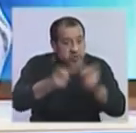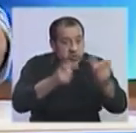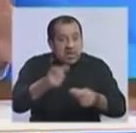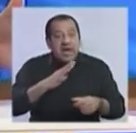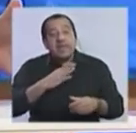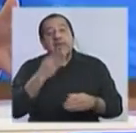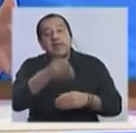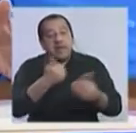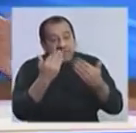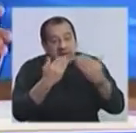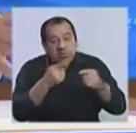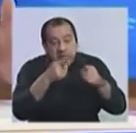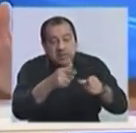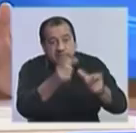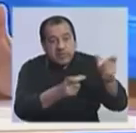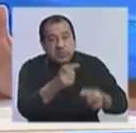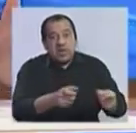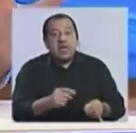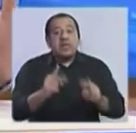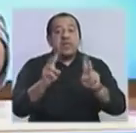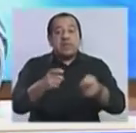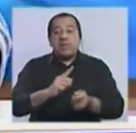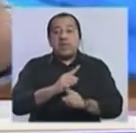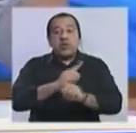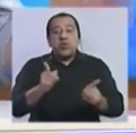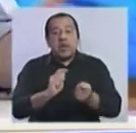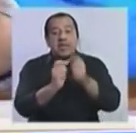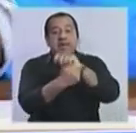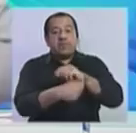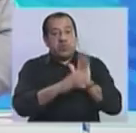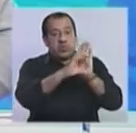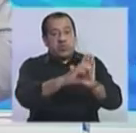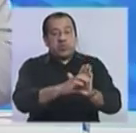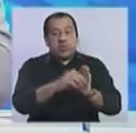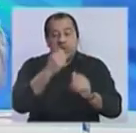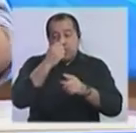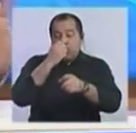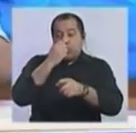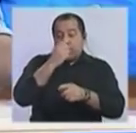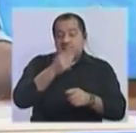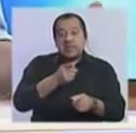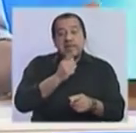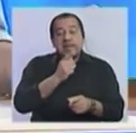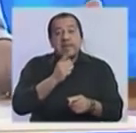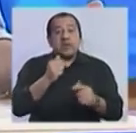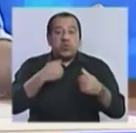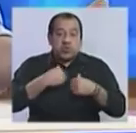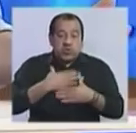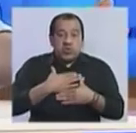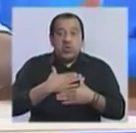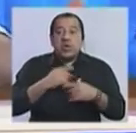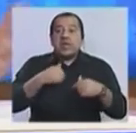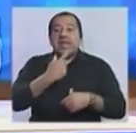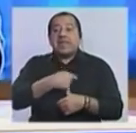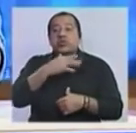incluso tiene que ver con el tema de no a la reforma. Recién ustedes entrevistaban. Para nosotros es gratificante que la sociedad